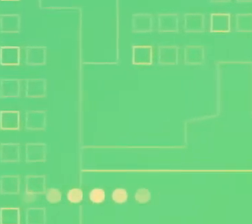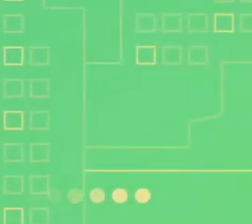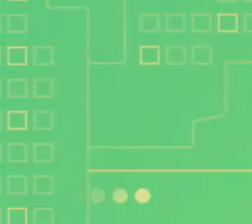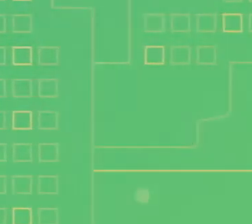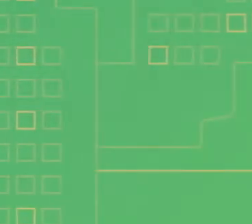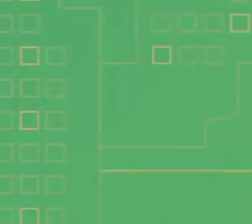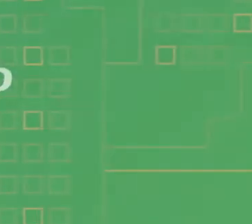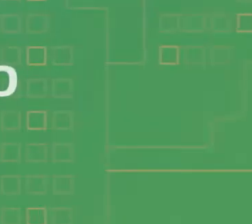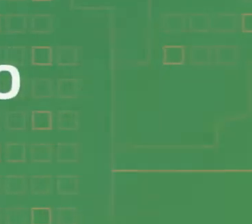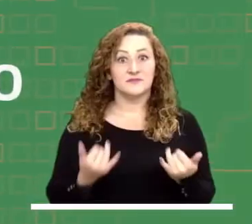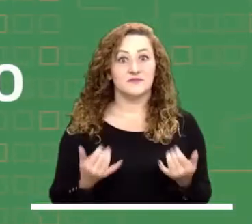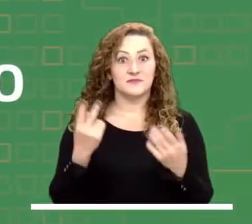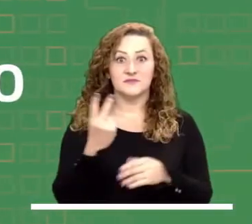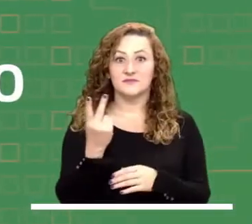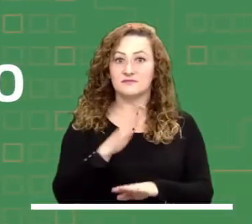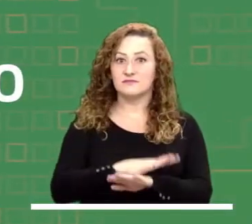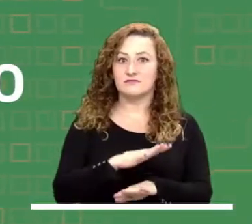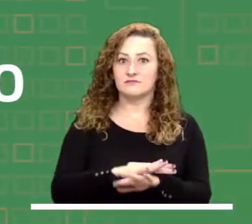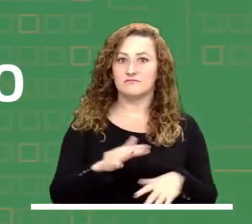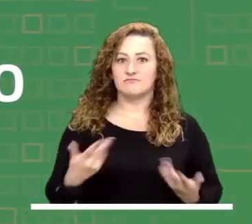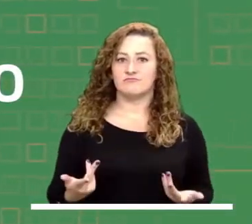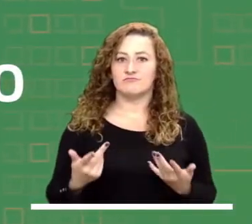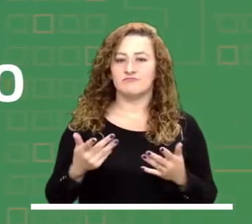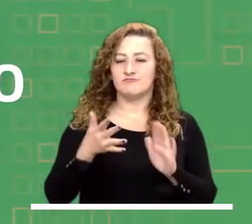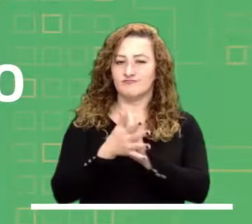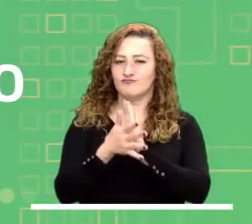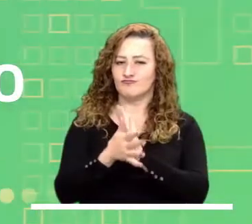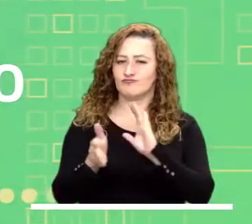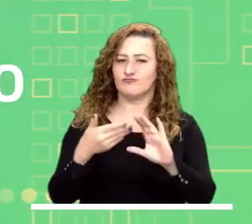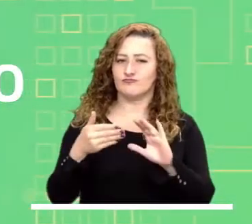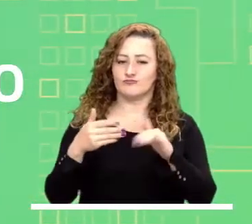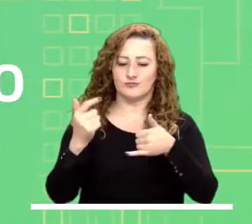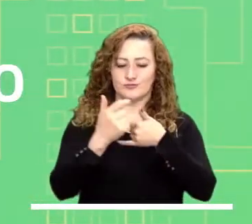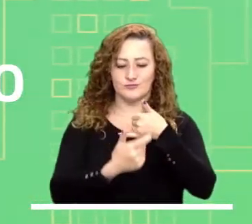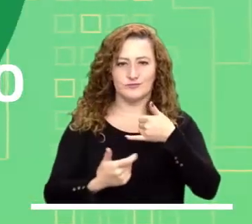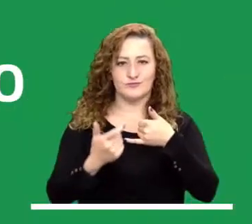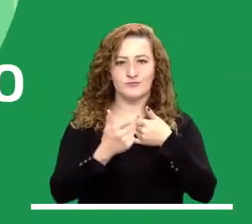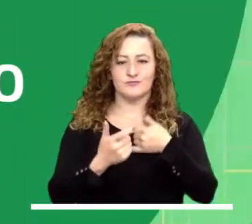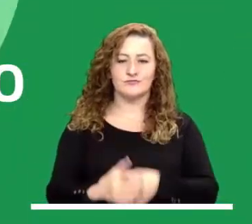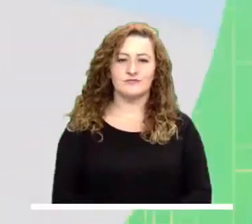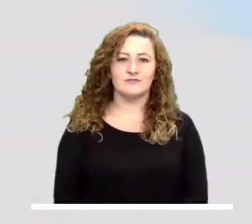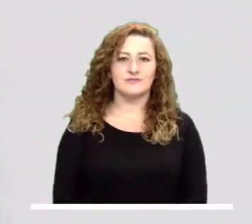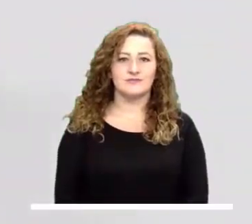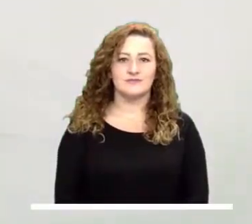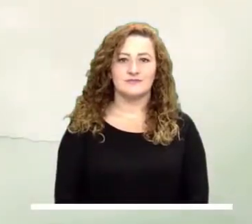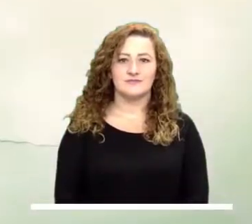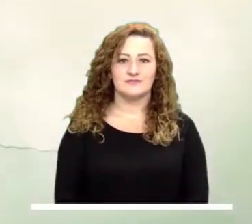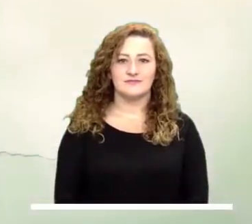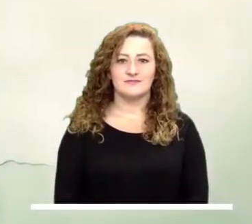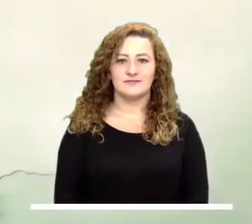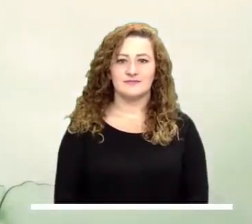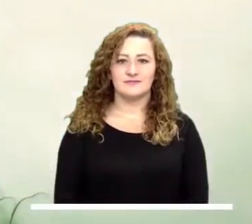Empezamos la tarde de este viernes con la más reciente actualización del pronóstico del tiempo en las diferentes regiones del país.